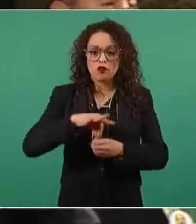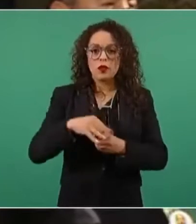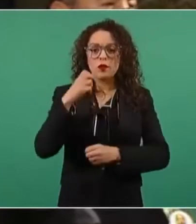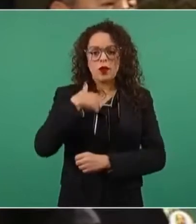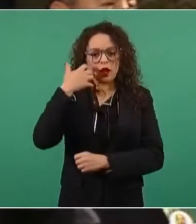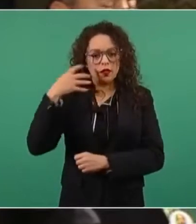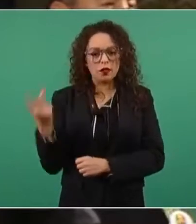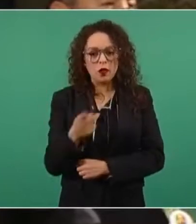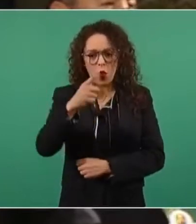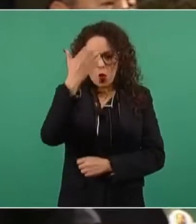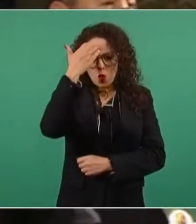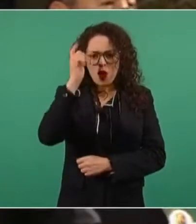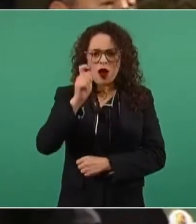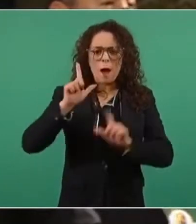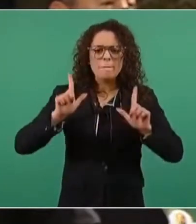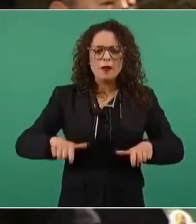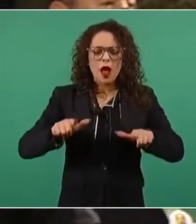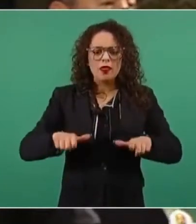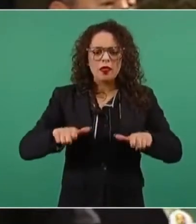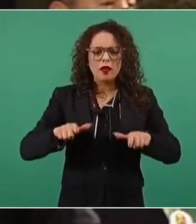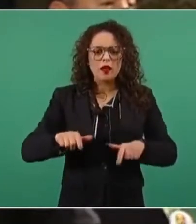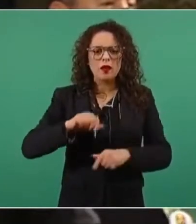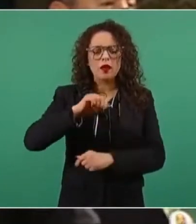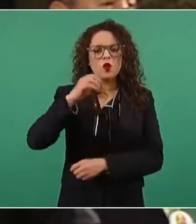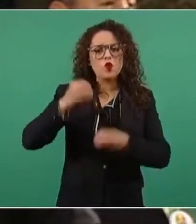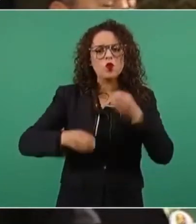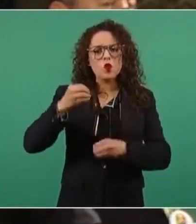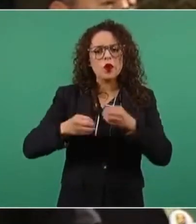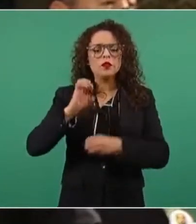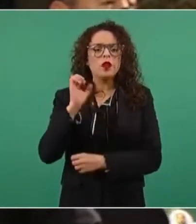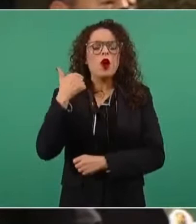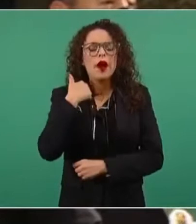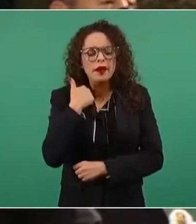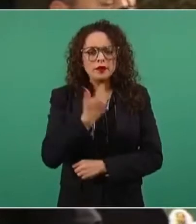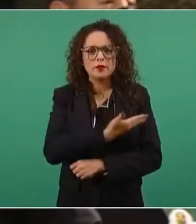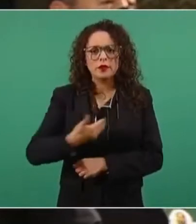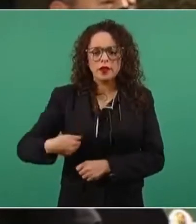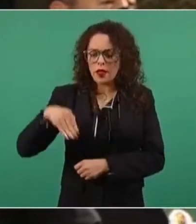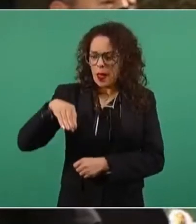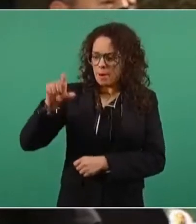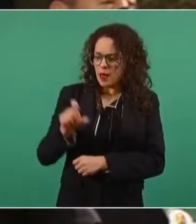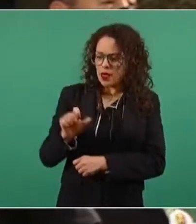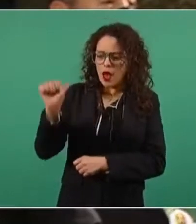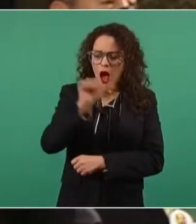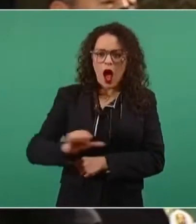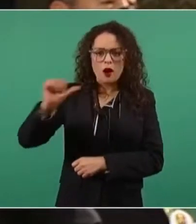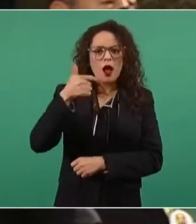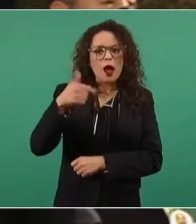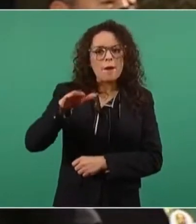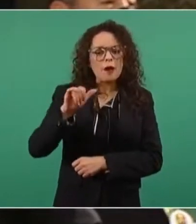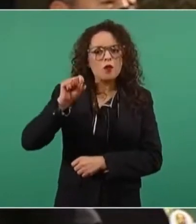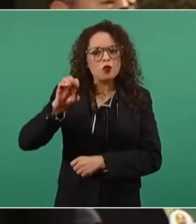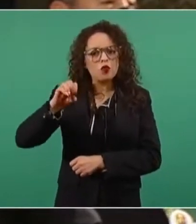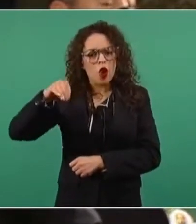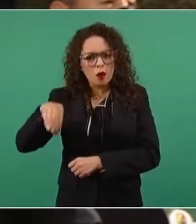conoce usted la plataforma juicio a expresidentes mx arroba gmail.com o arroba juicio